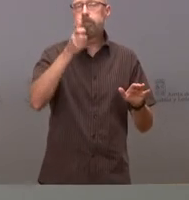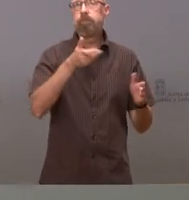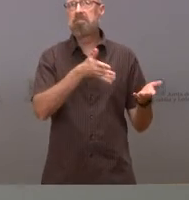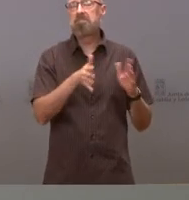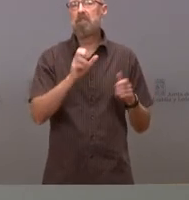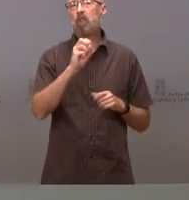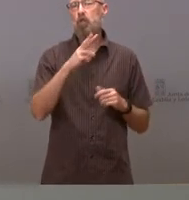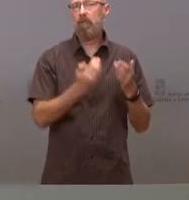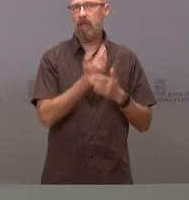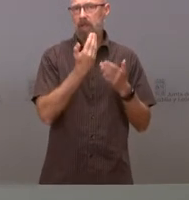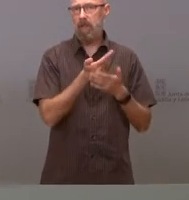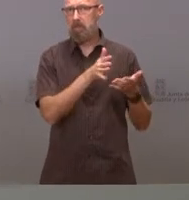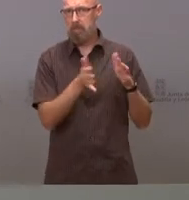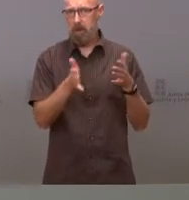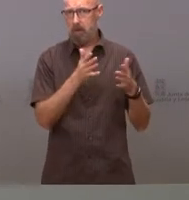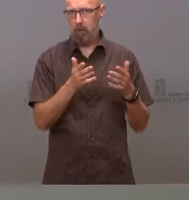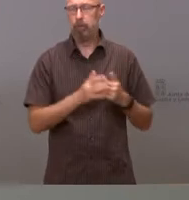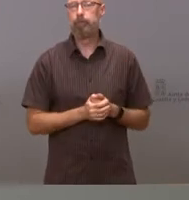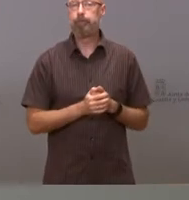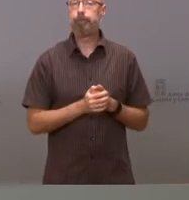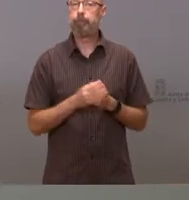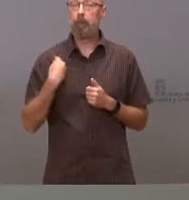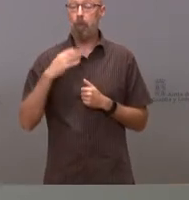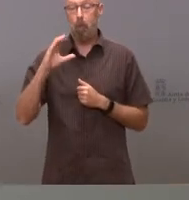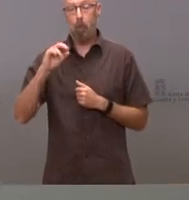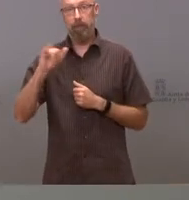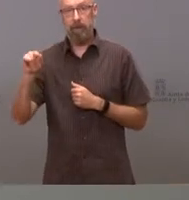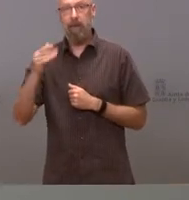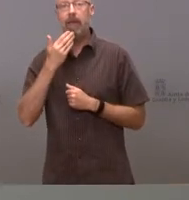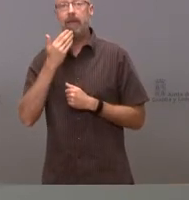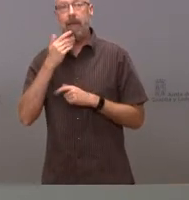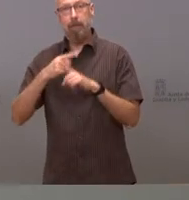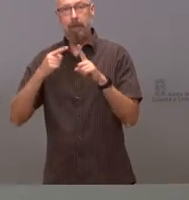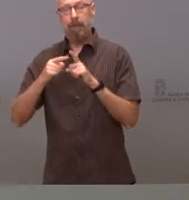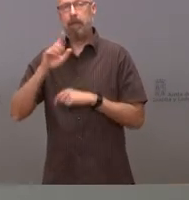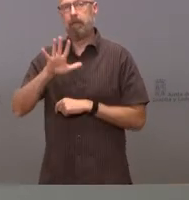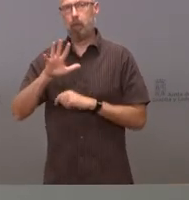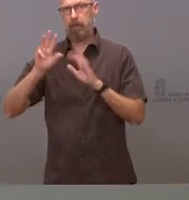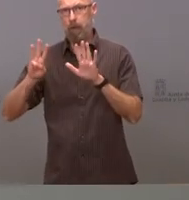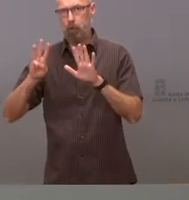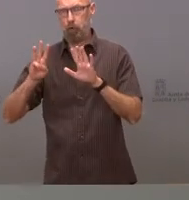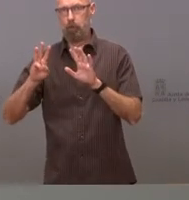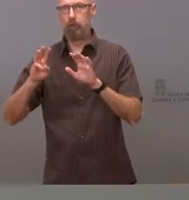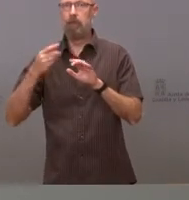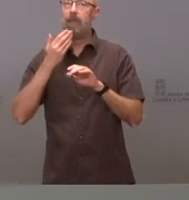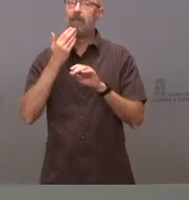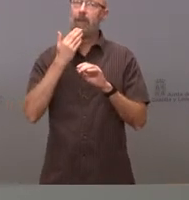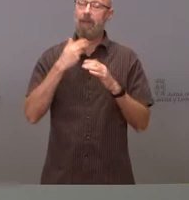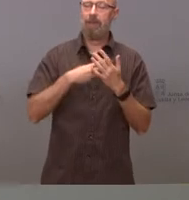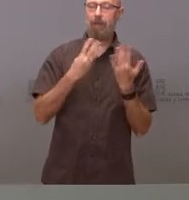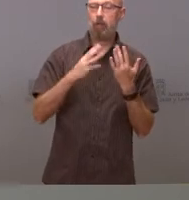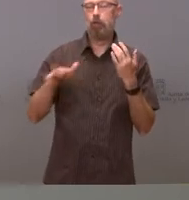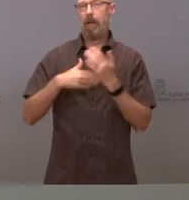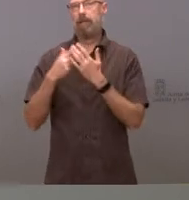es de 12 días. En cuanto a las unidades de críticos, la edad media es de 58 años, con un rango entre 18 y 82